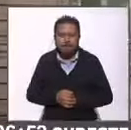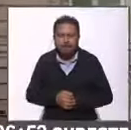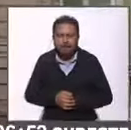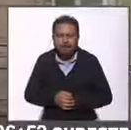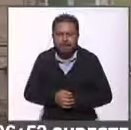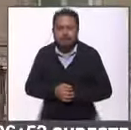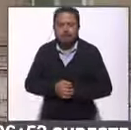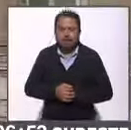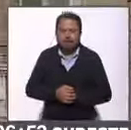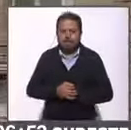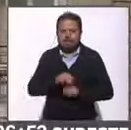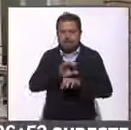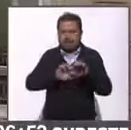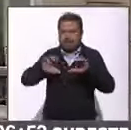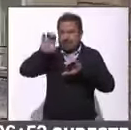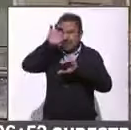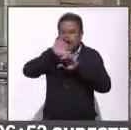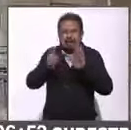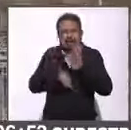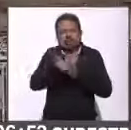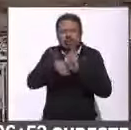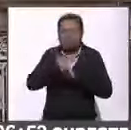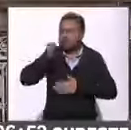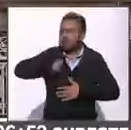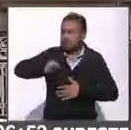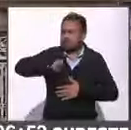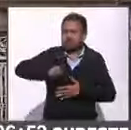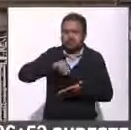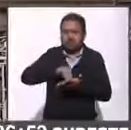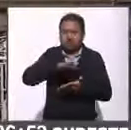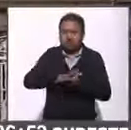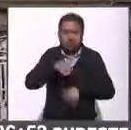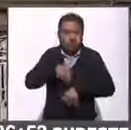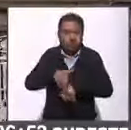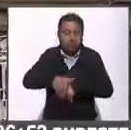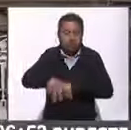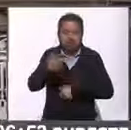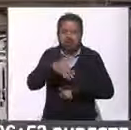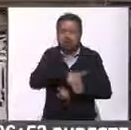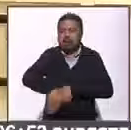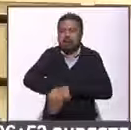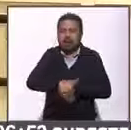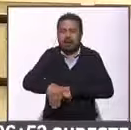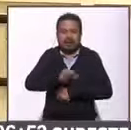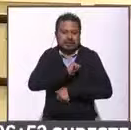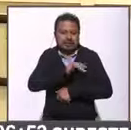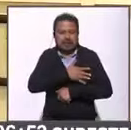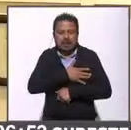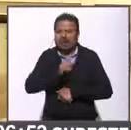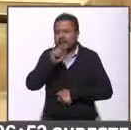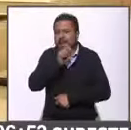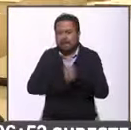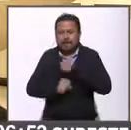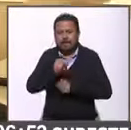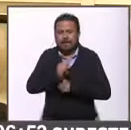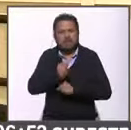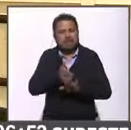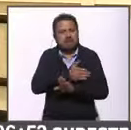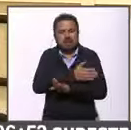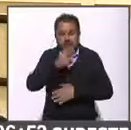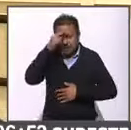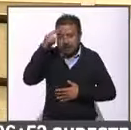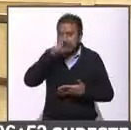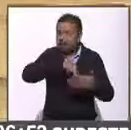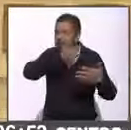En la planta alta de una construcción antigua, marcada con el número 3 en la calle Parque España, hace 20 años el pintor mexicano